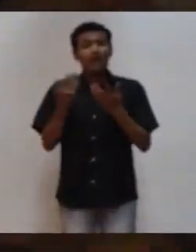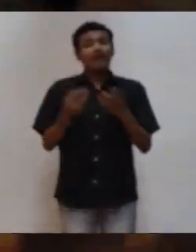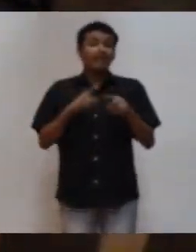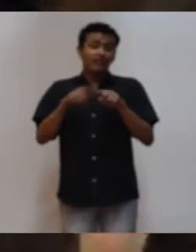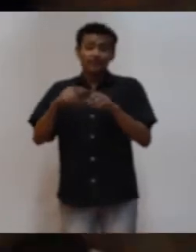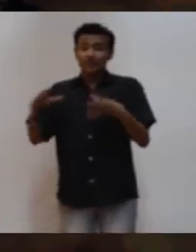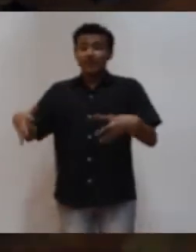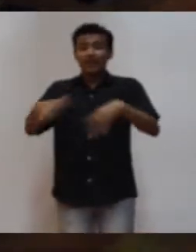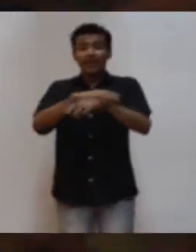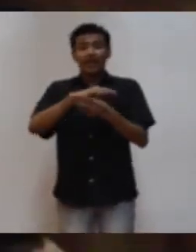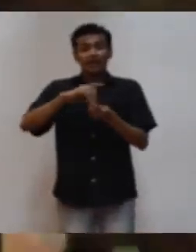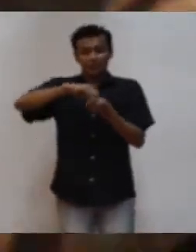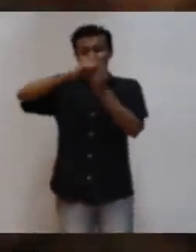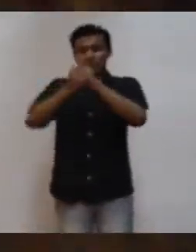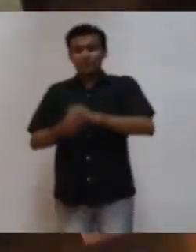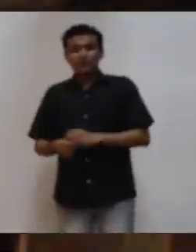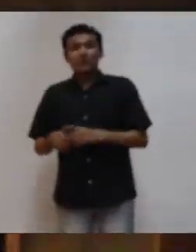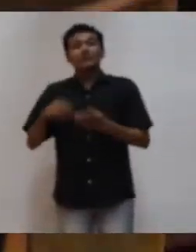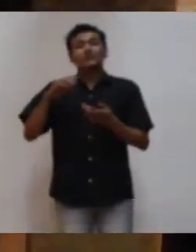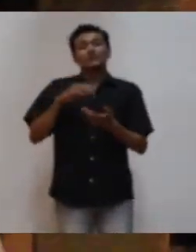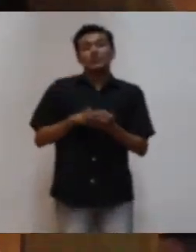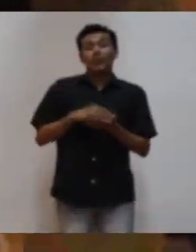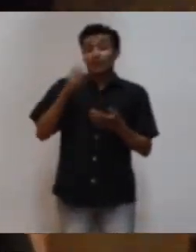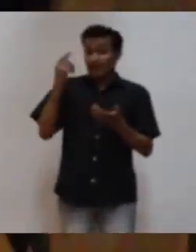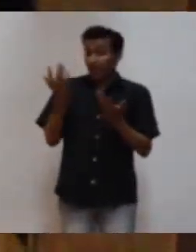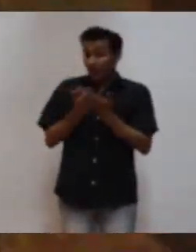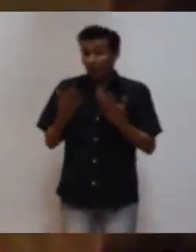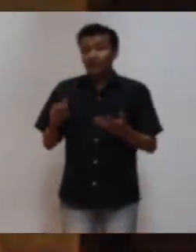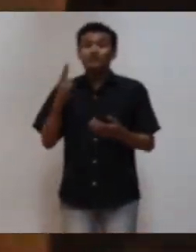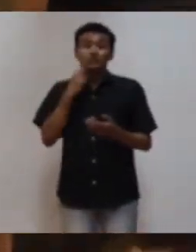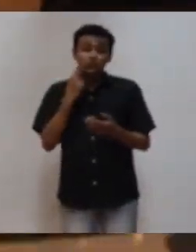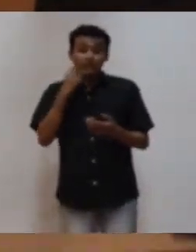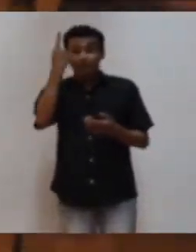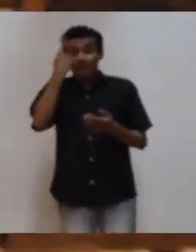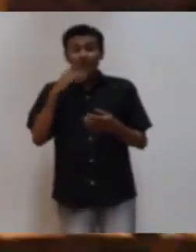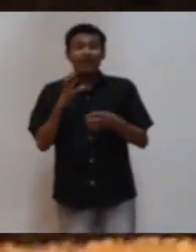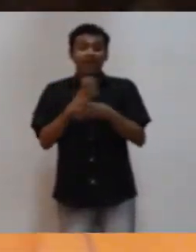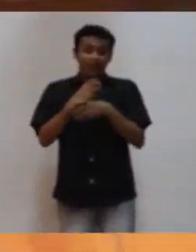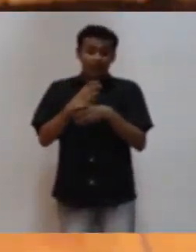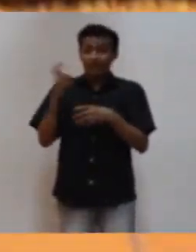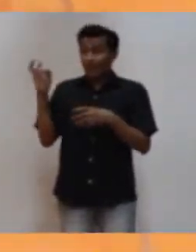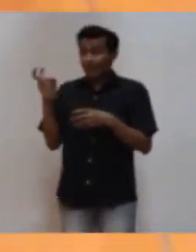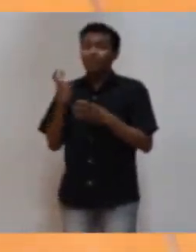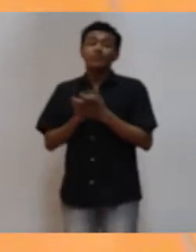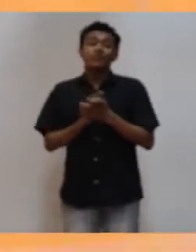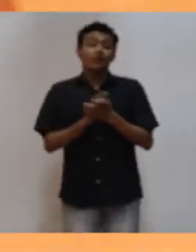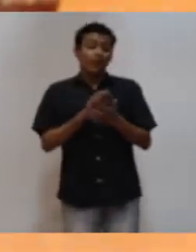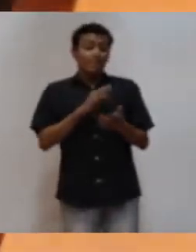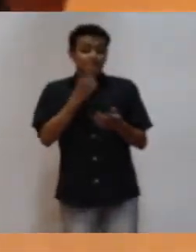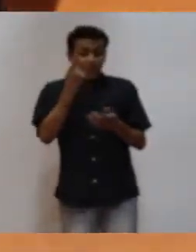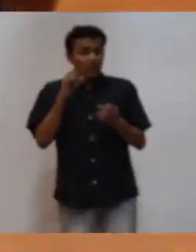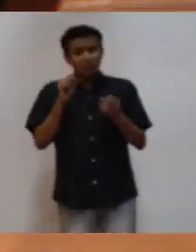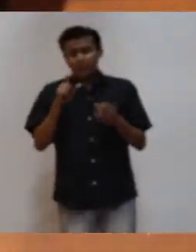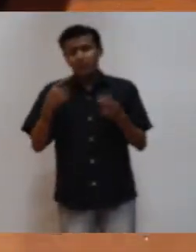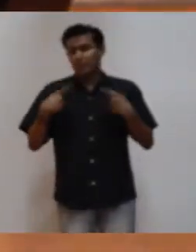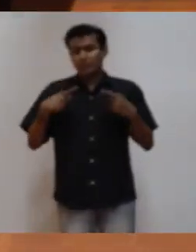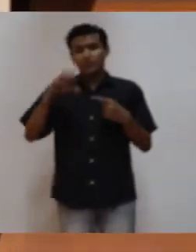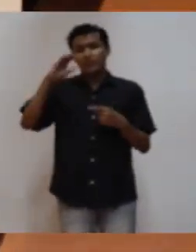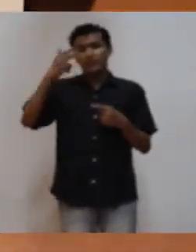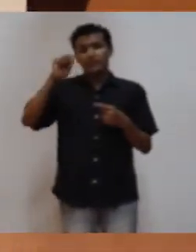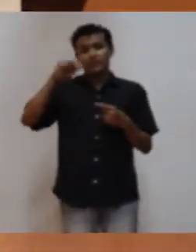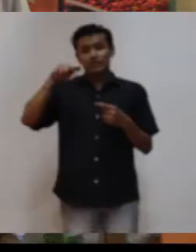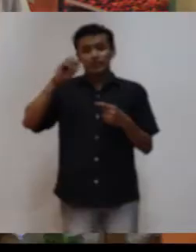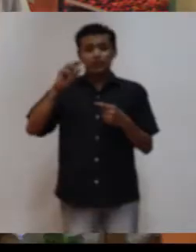al café. Esta pieza fue donada por el señor José Octavio Rivera Chanona para ser exhibida en nuestro museo.